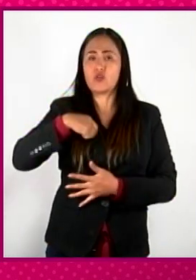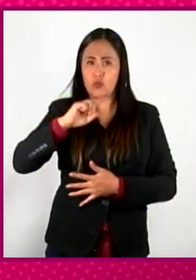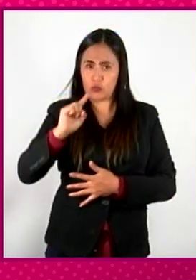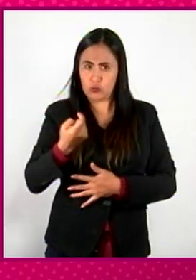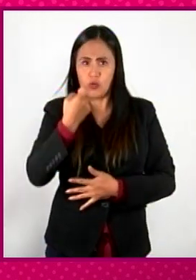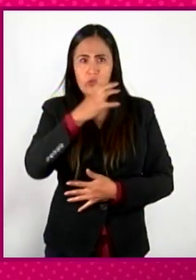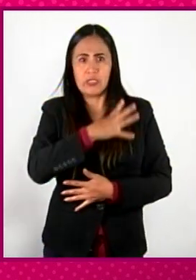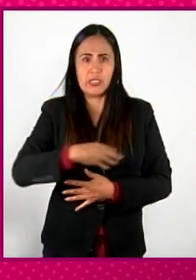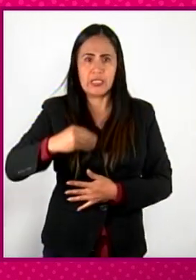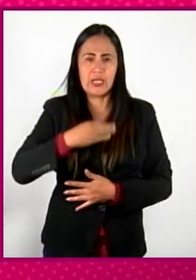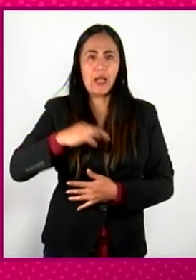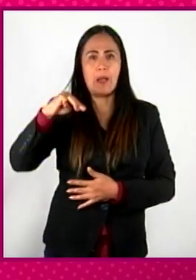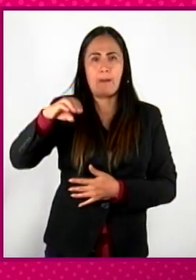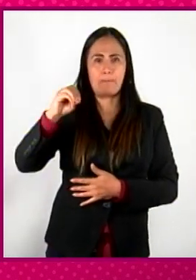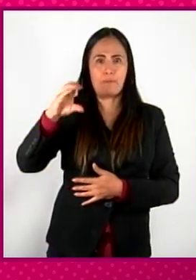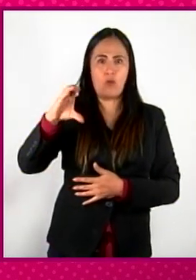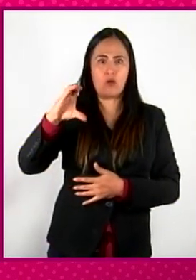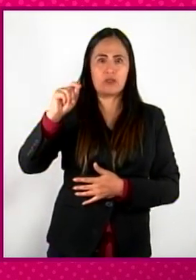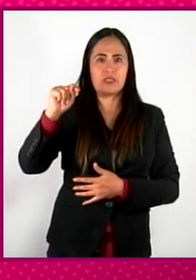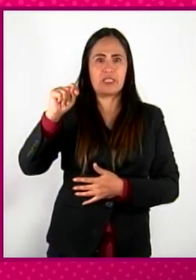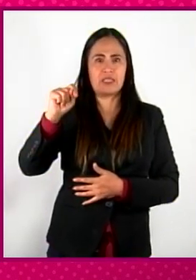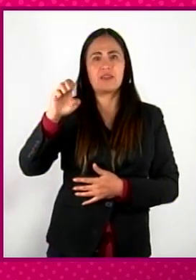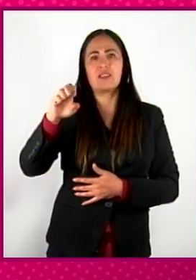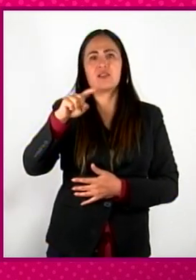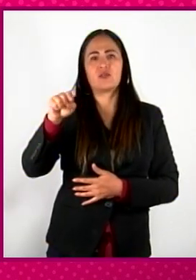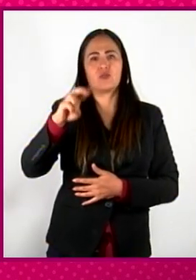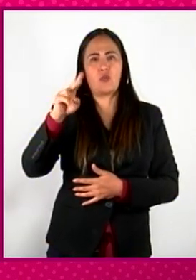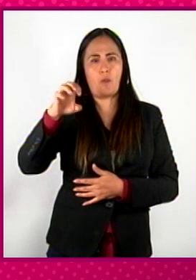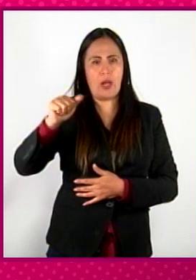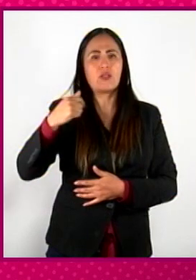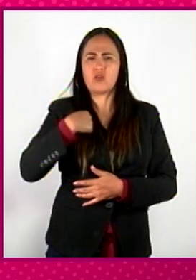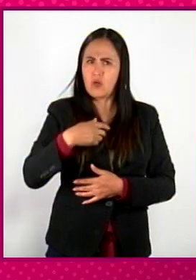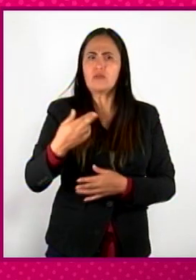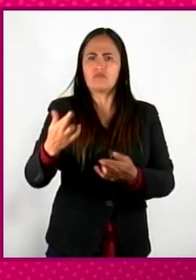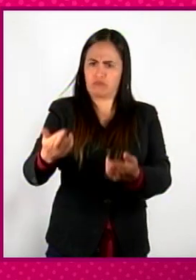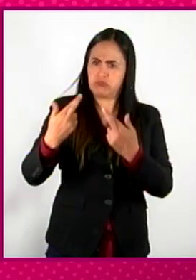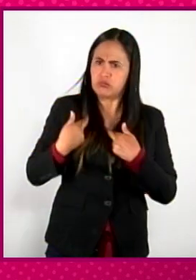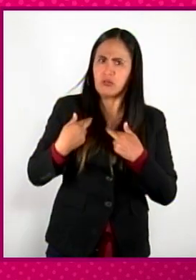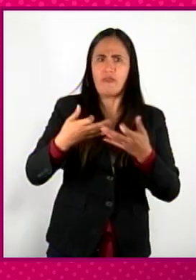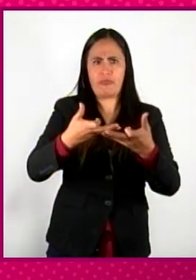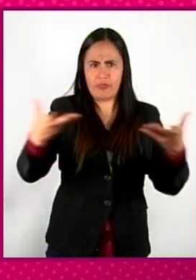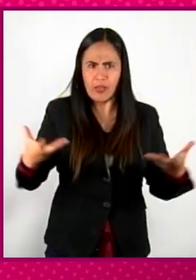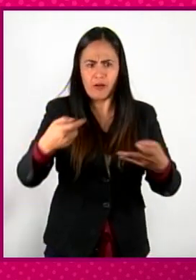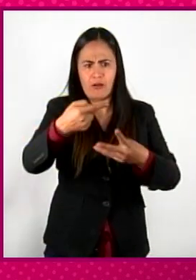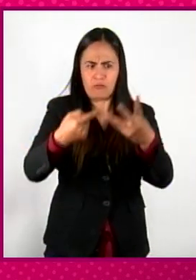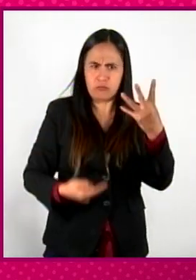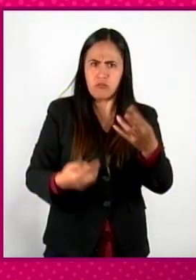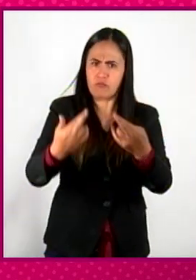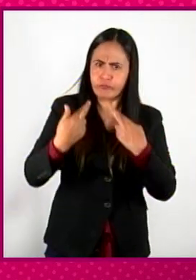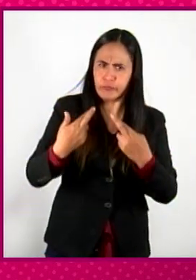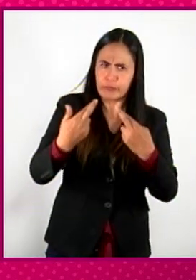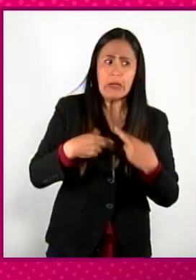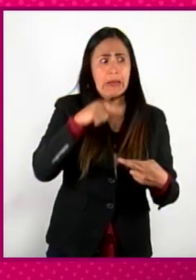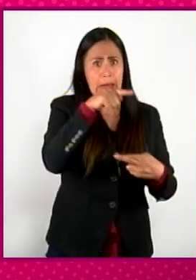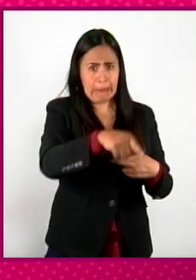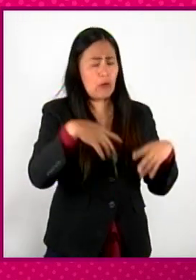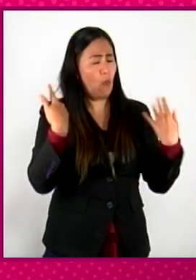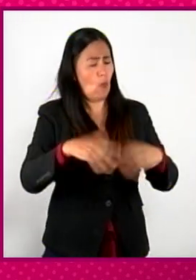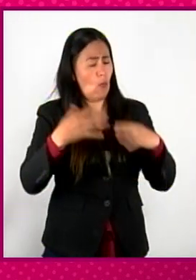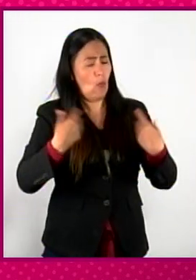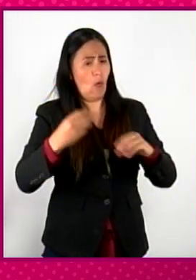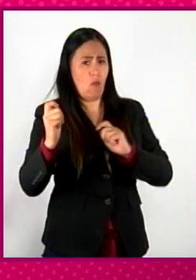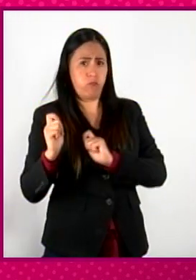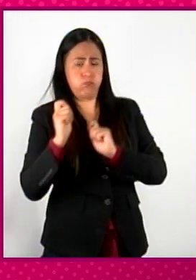hija de Moctezuma, yo soy la hija de ese gran señor y merezco tierras y merezco tal y tiene una encomienda grandísima. Ella como indígena tiene una encomienda